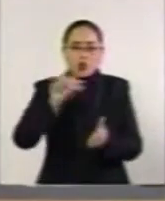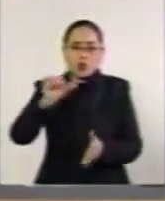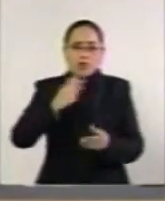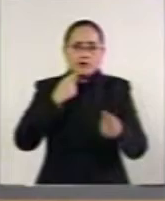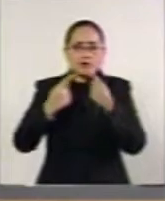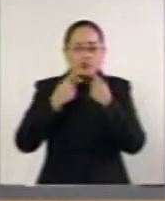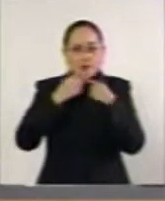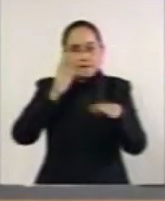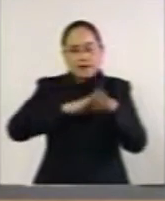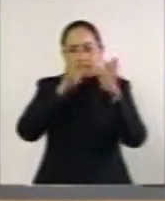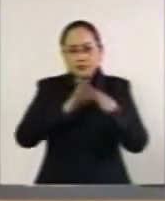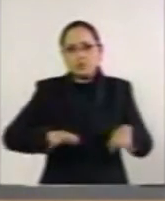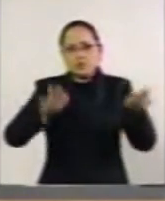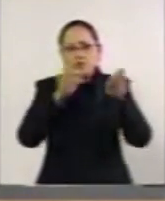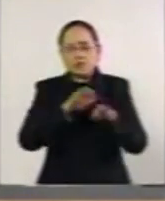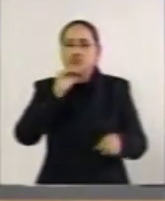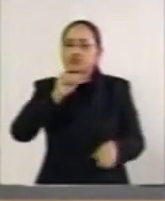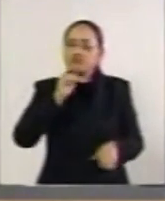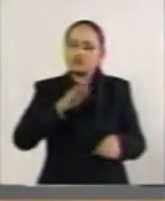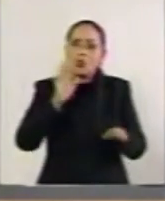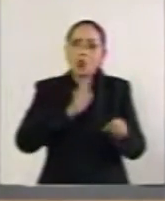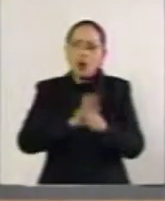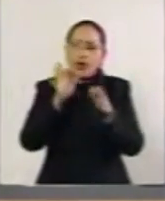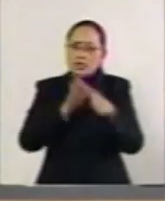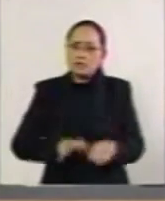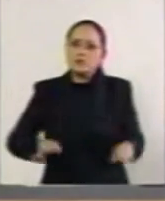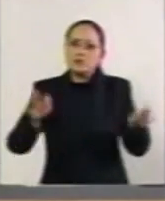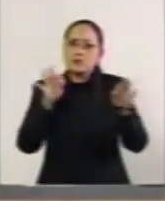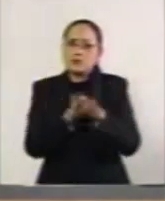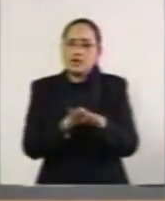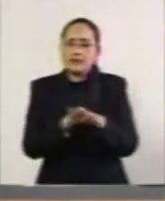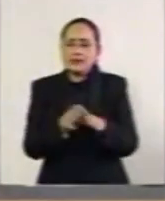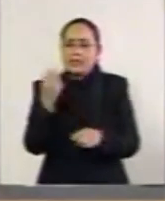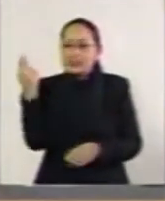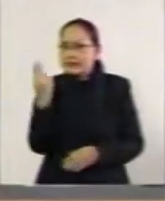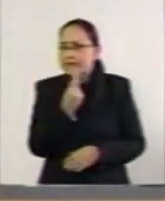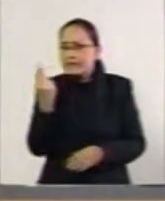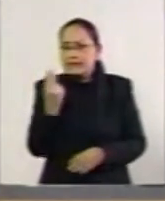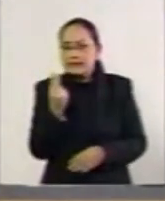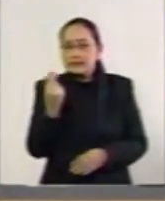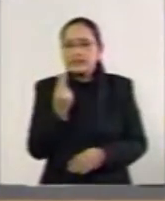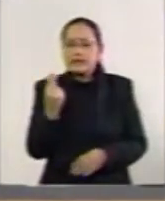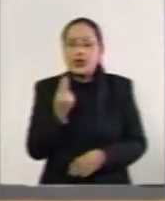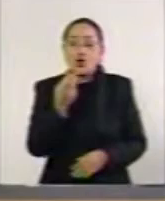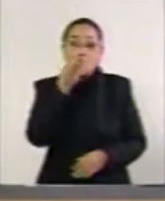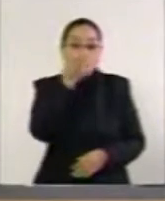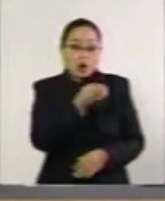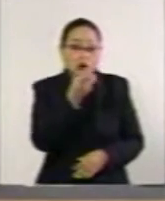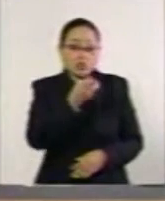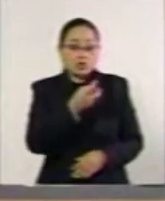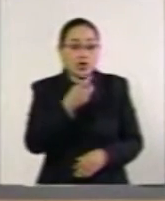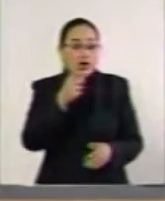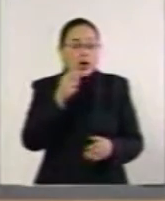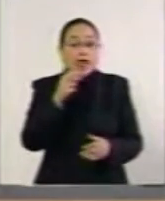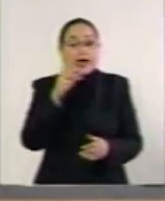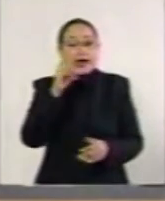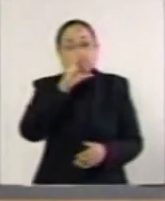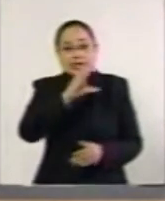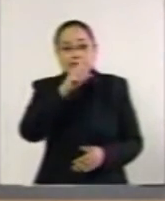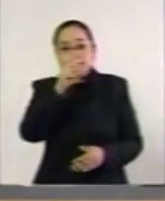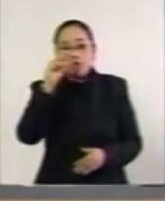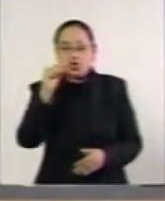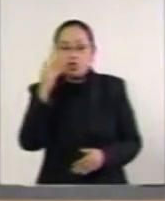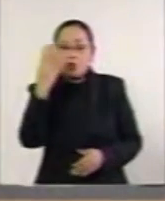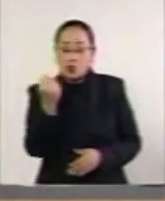particularmente hago énfasis en la importancia, en la necesidad ya de que el 189 sea